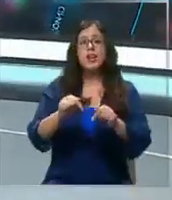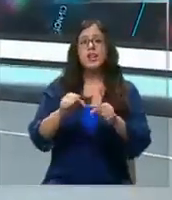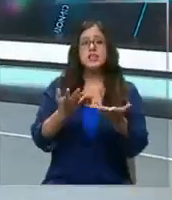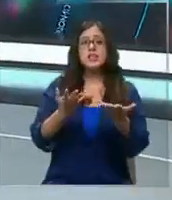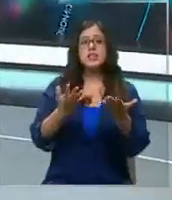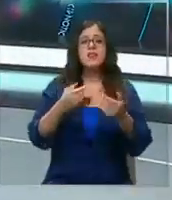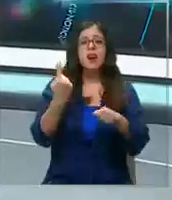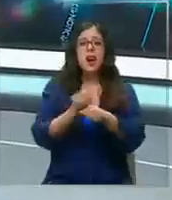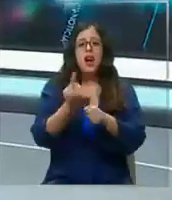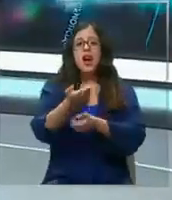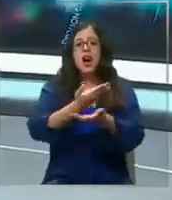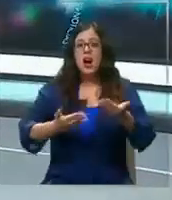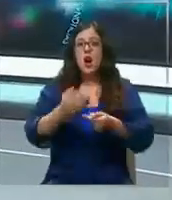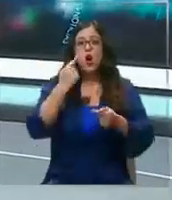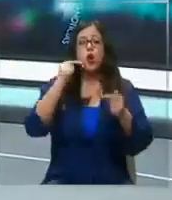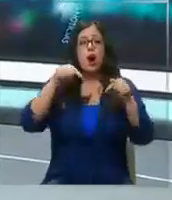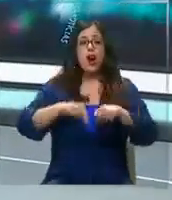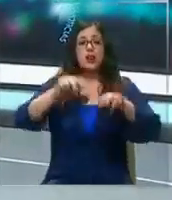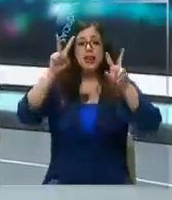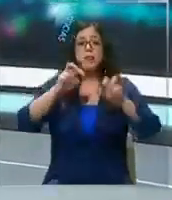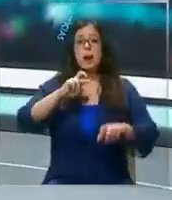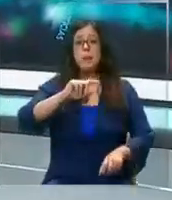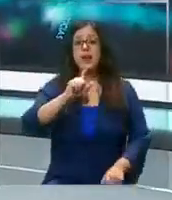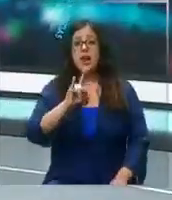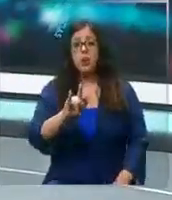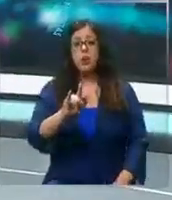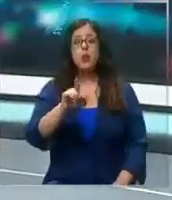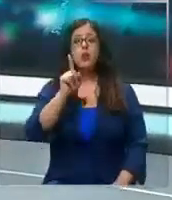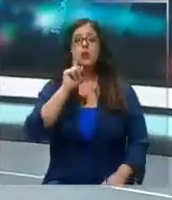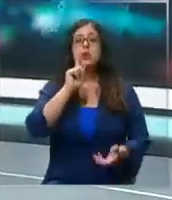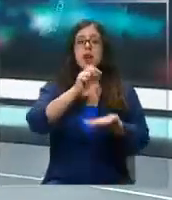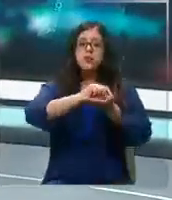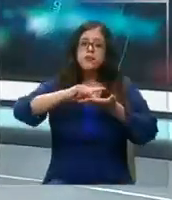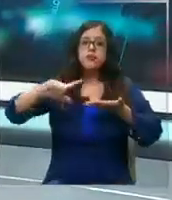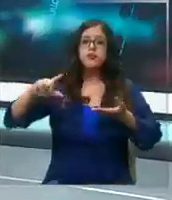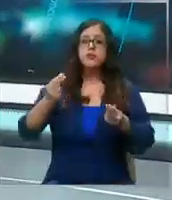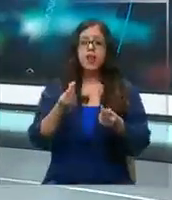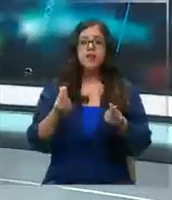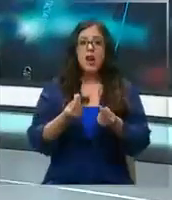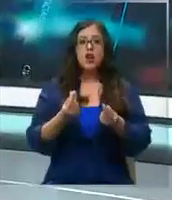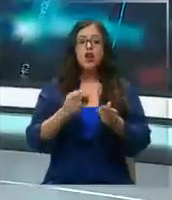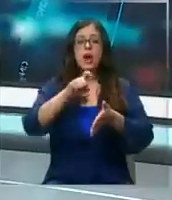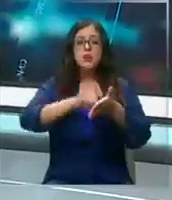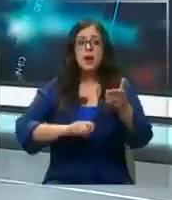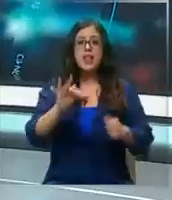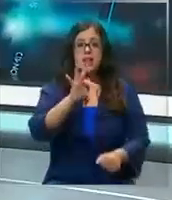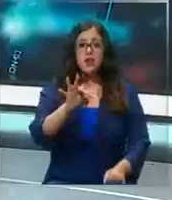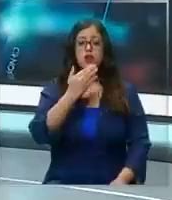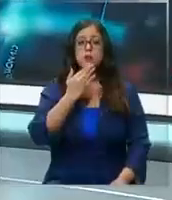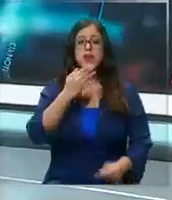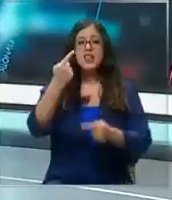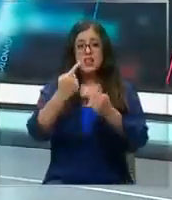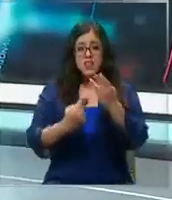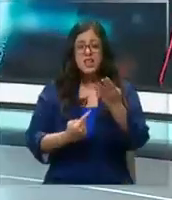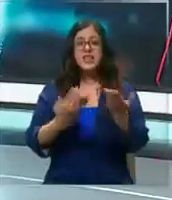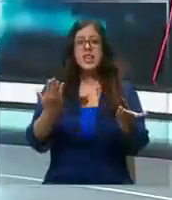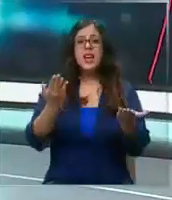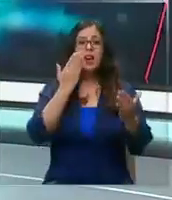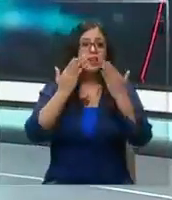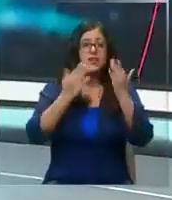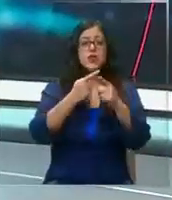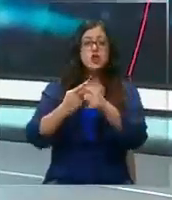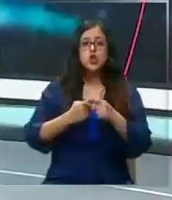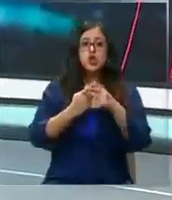resultados. Pero en lo inmediato, no solamente la PGU va a tener un incremento en su valor en febrero. Hay una serie de beneficios sociales